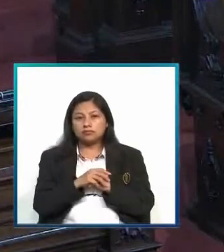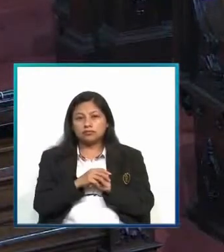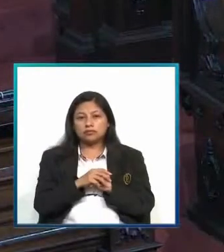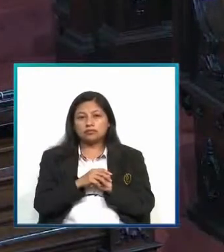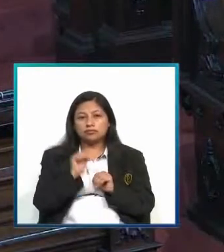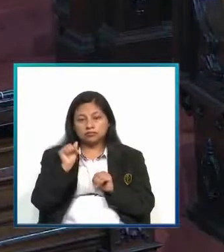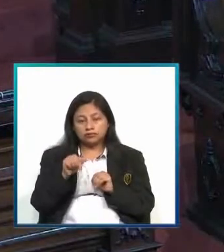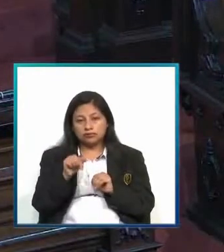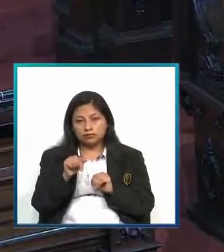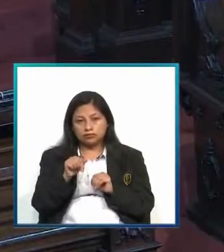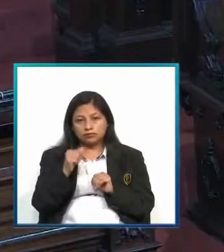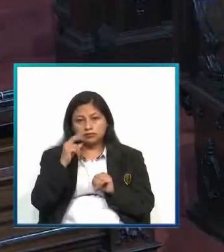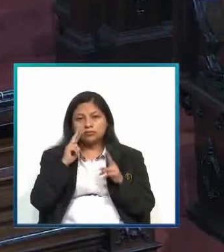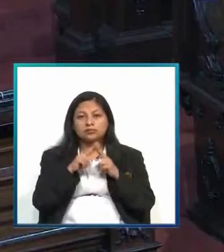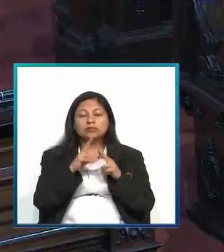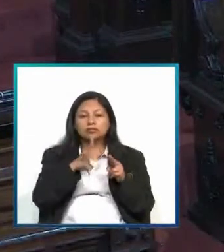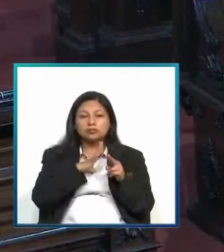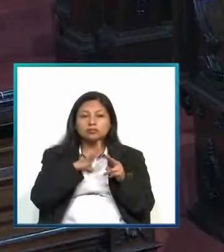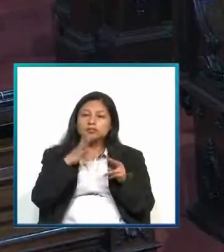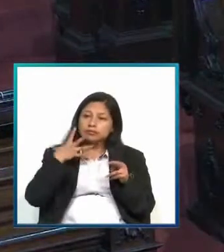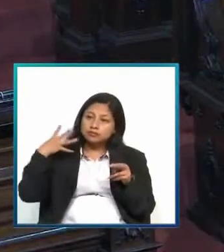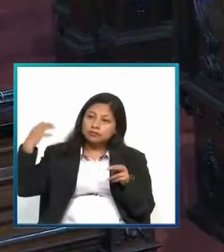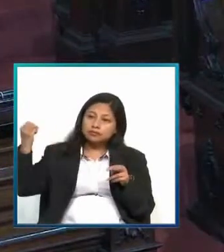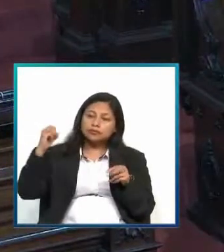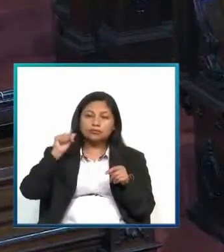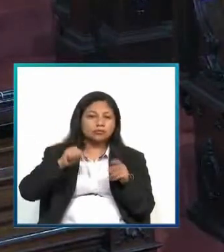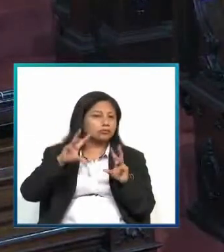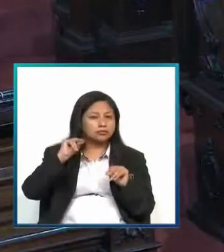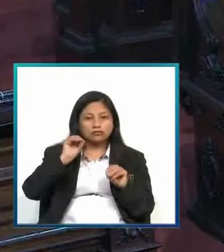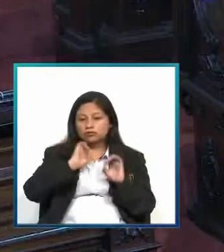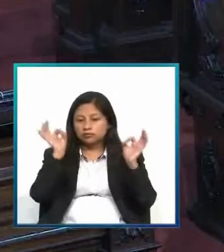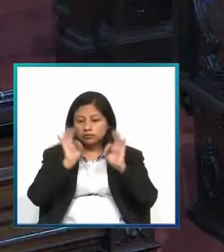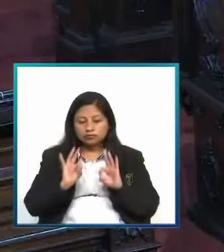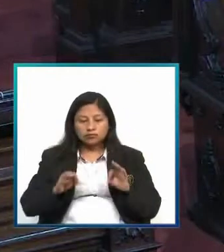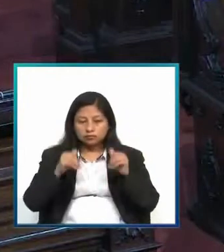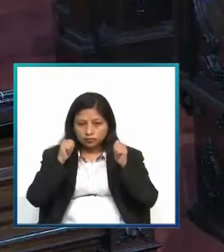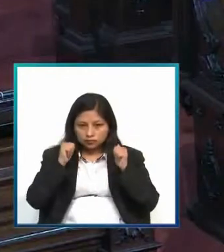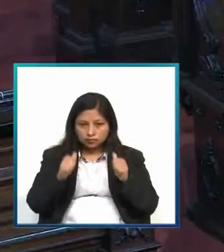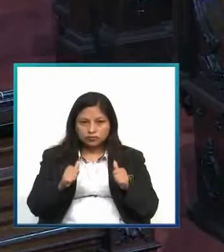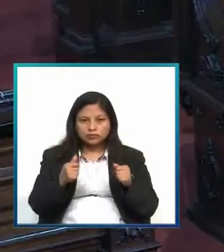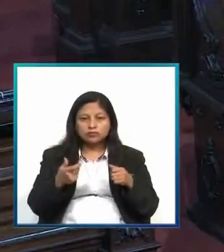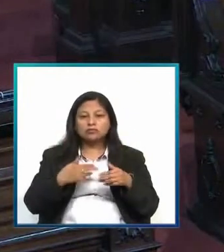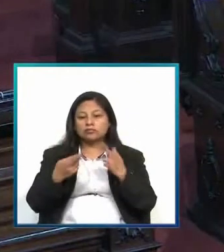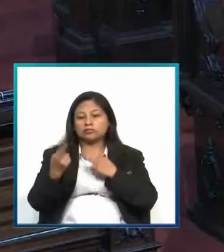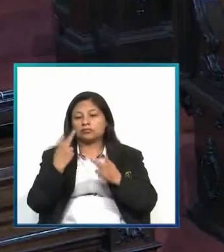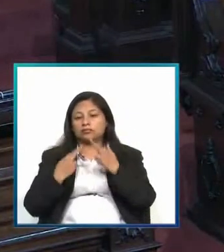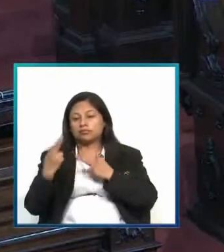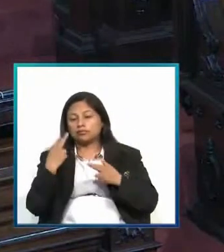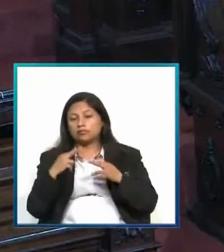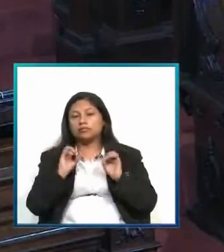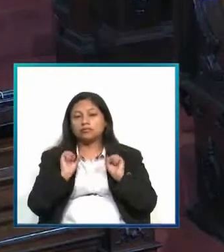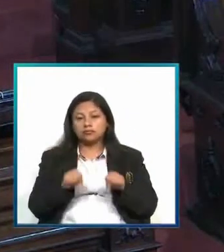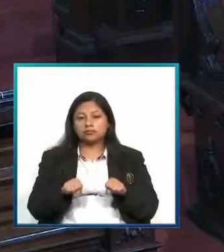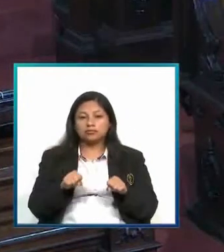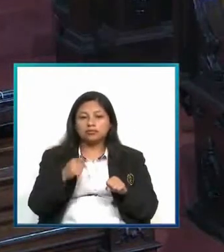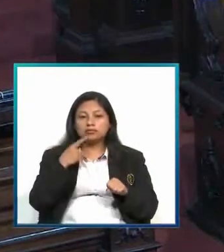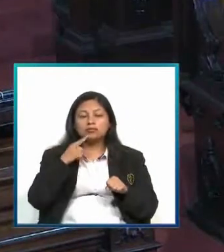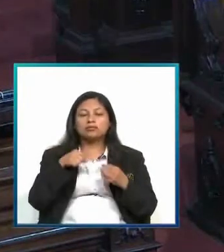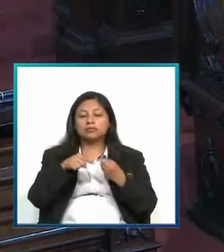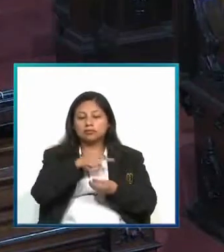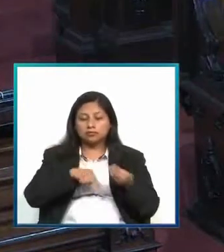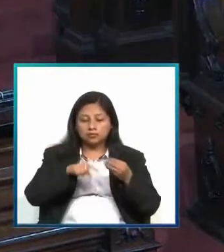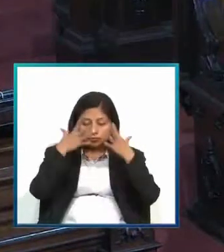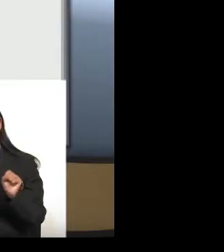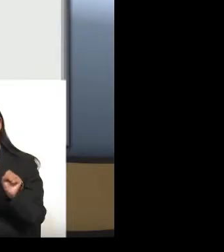Aquí hoy se van porque tienen que irse. Porque aquí no están las condiciones adecuadas para generar recursos, para poder mantener a su familia